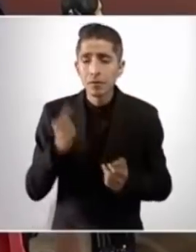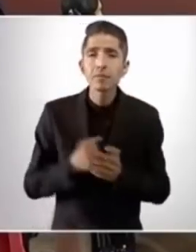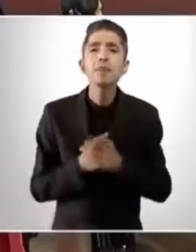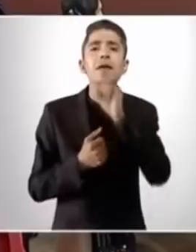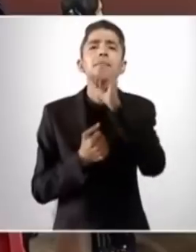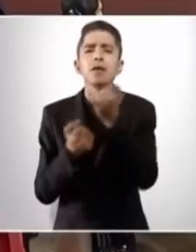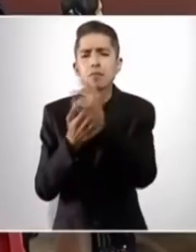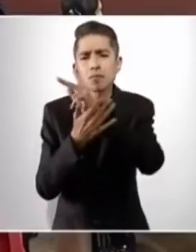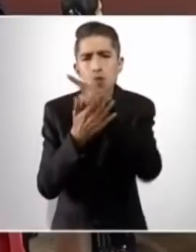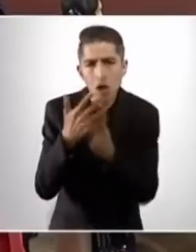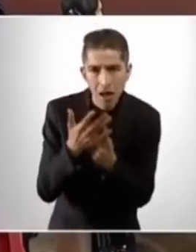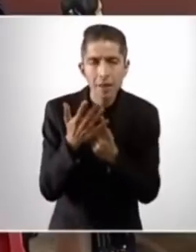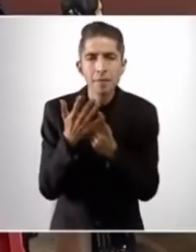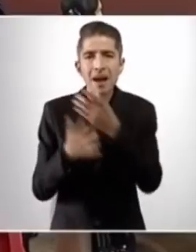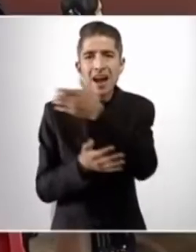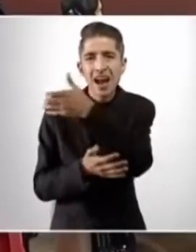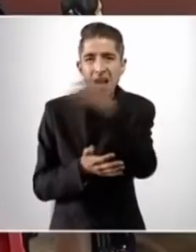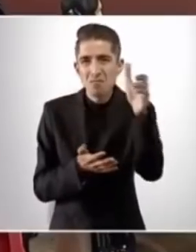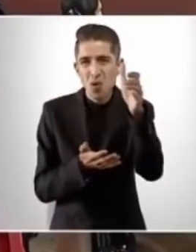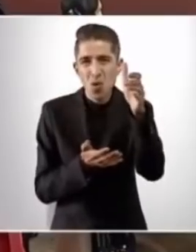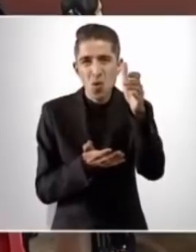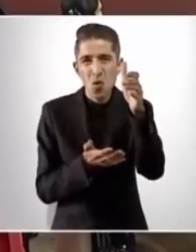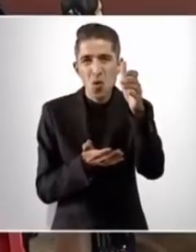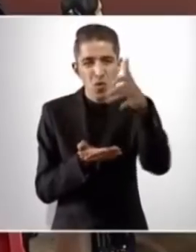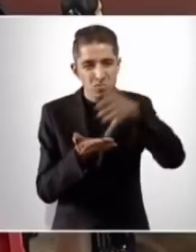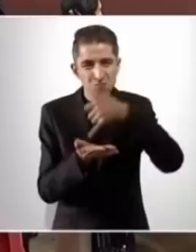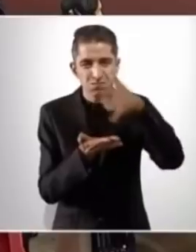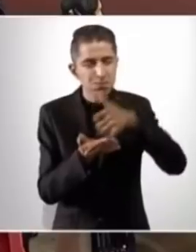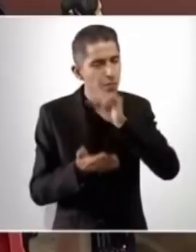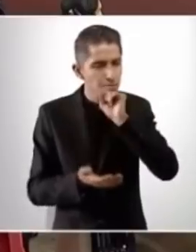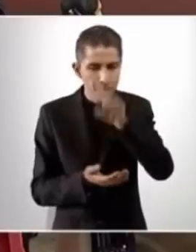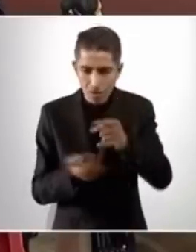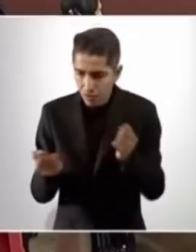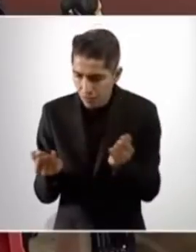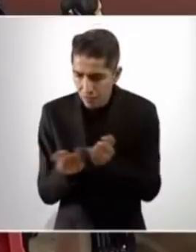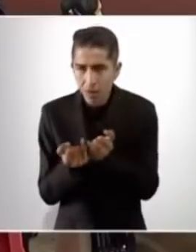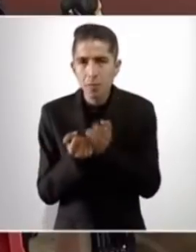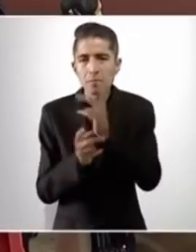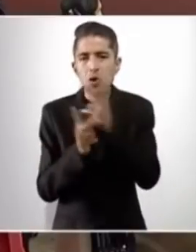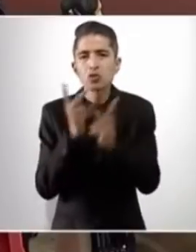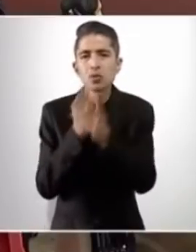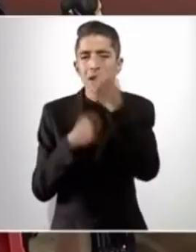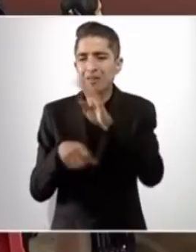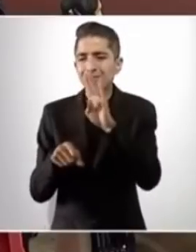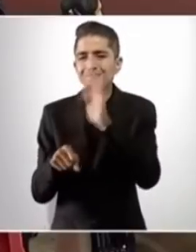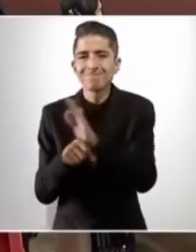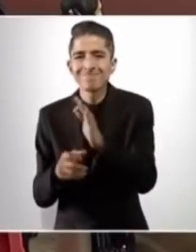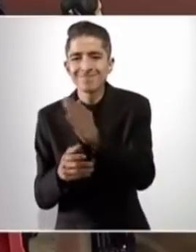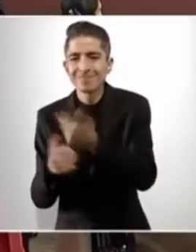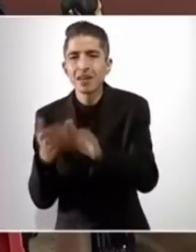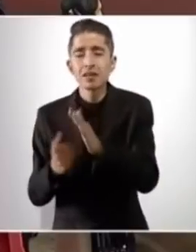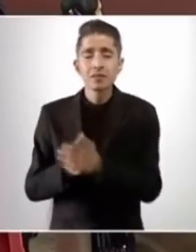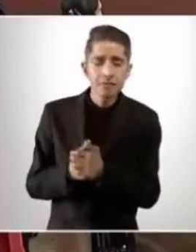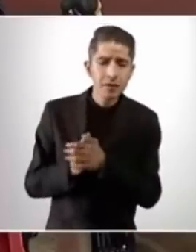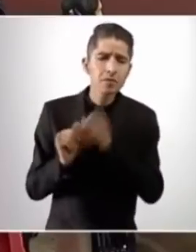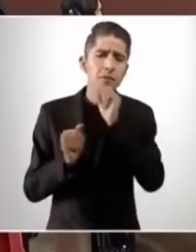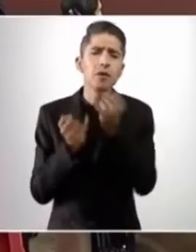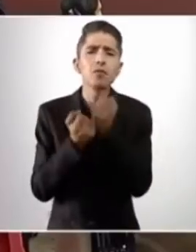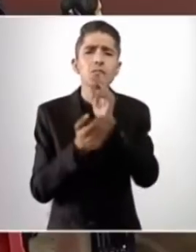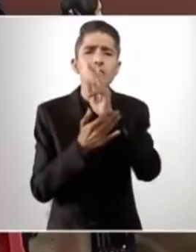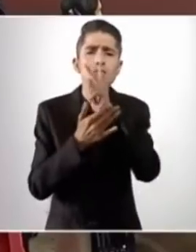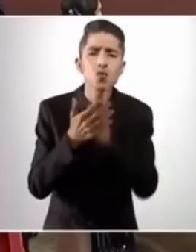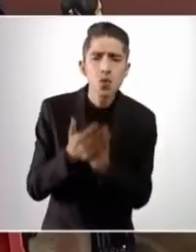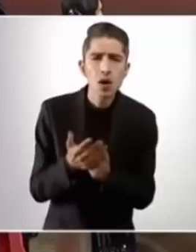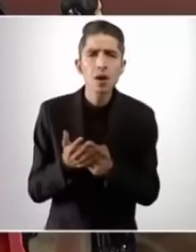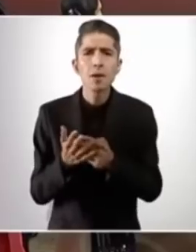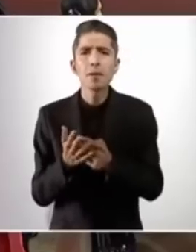del campo, lo mismo, el de producción para el bienestar, el programa de